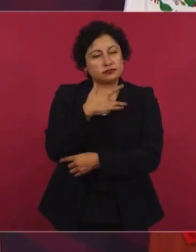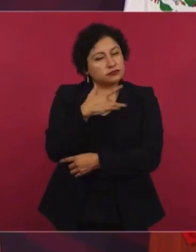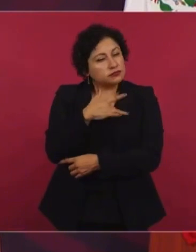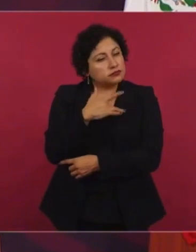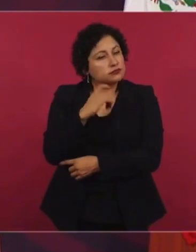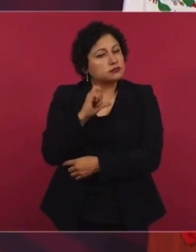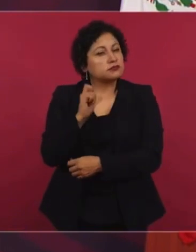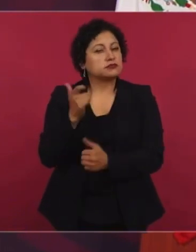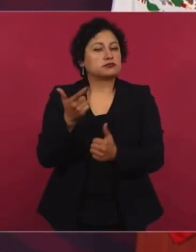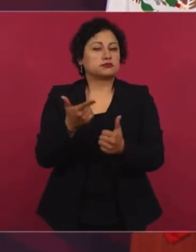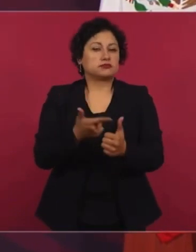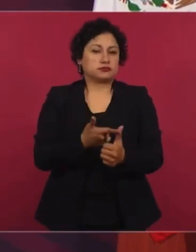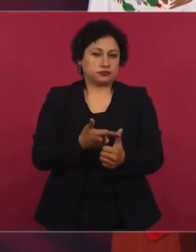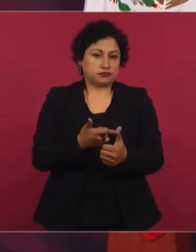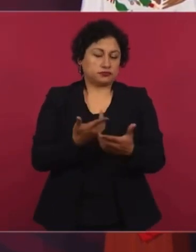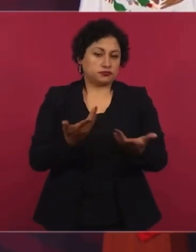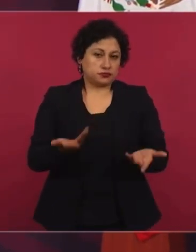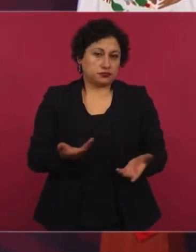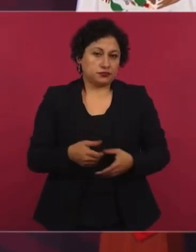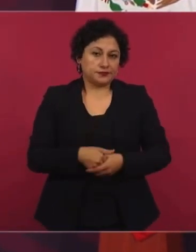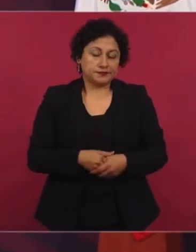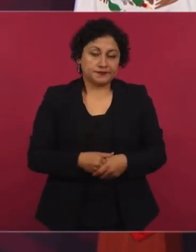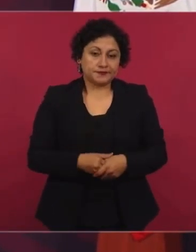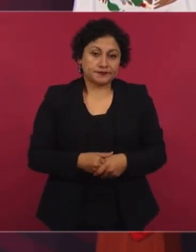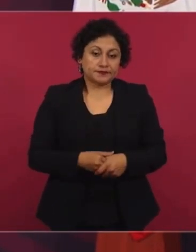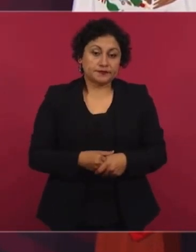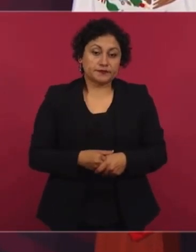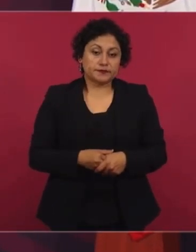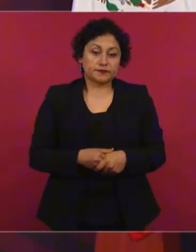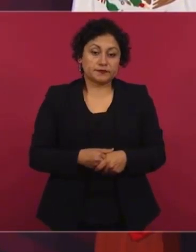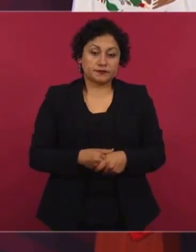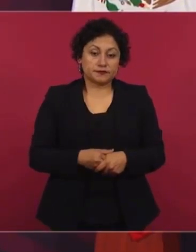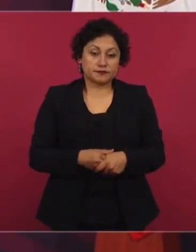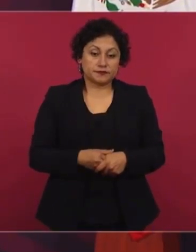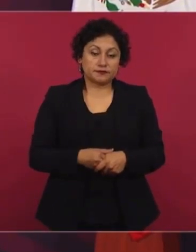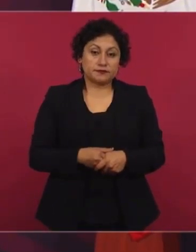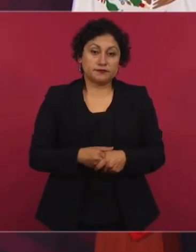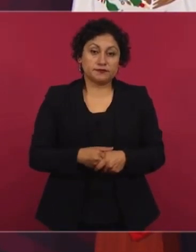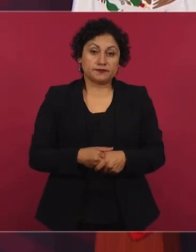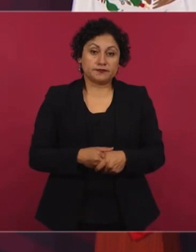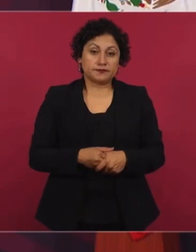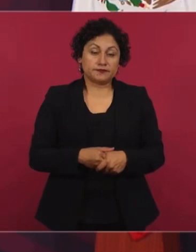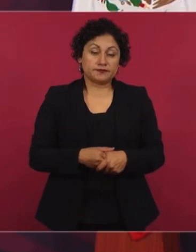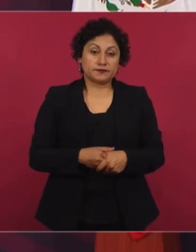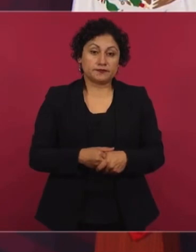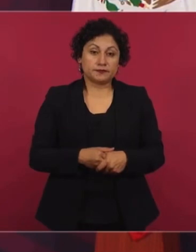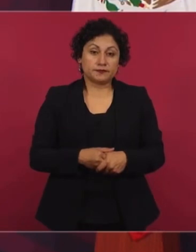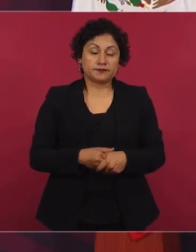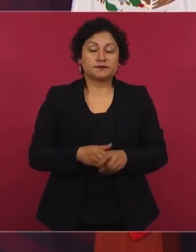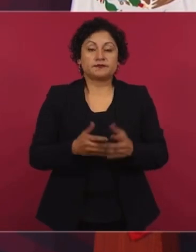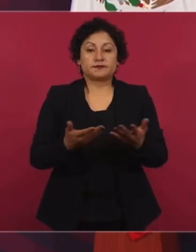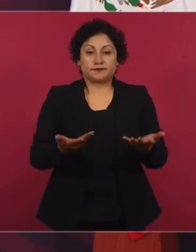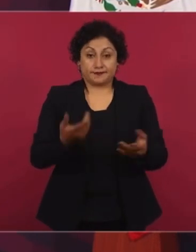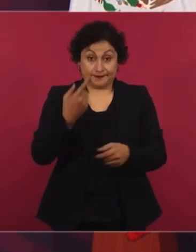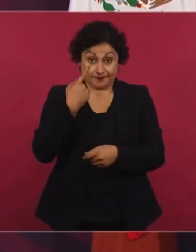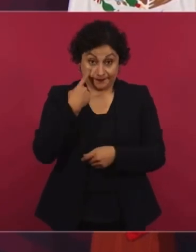dinamitar la decisión de actuar